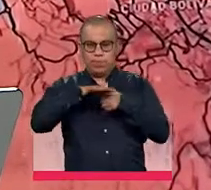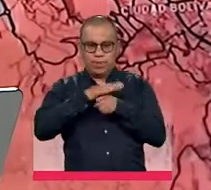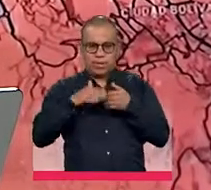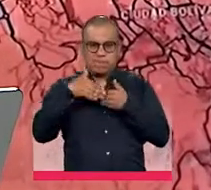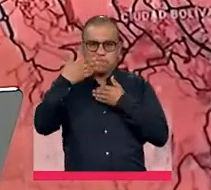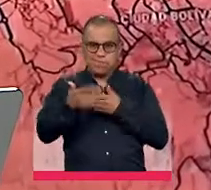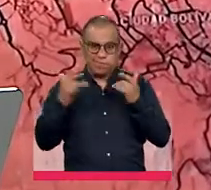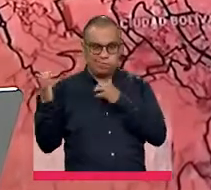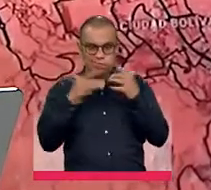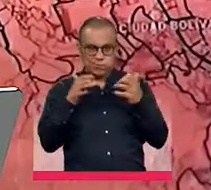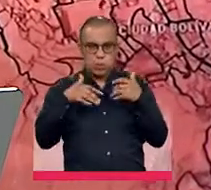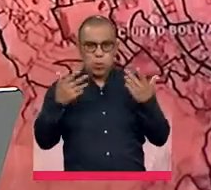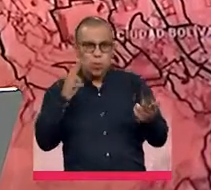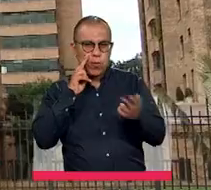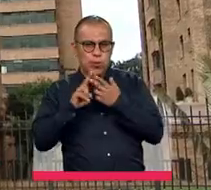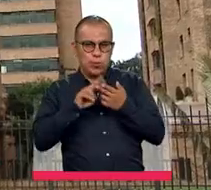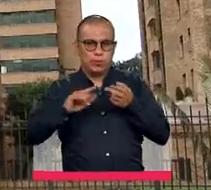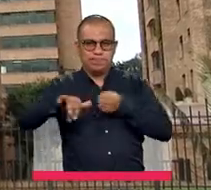-conflicto en el departamento.